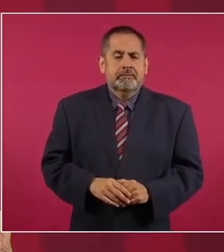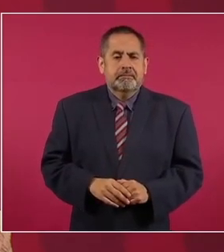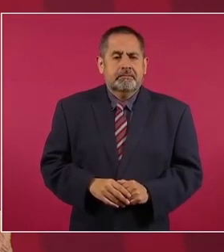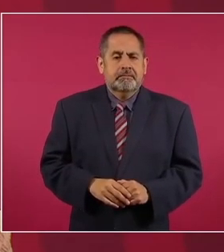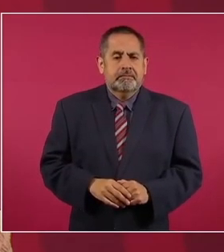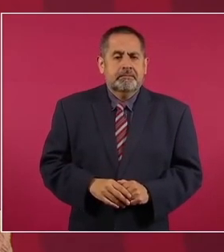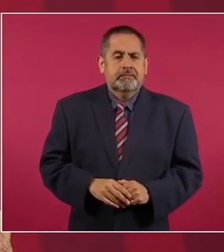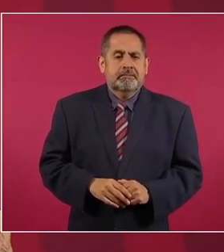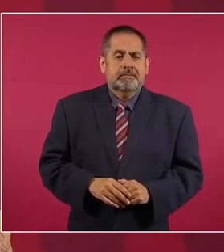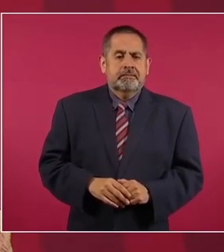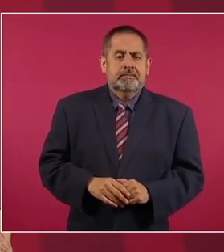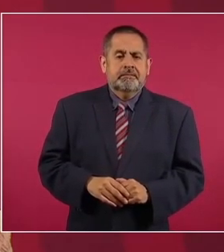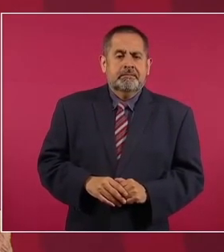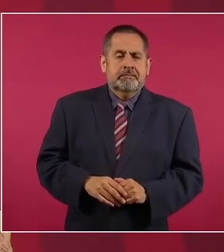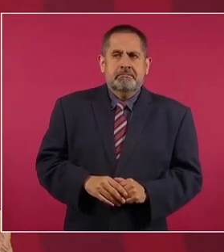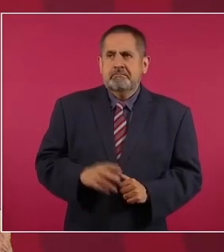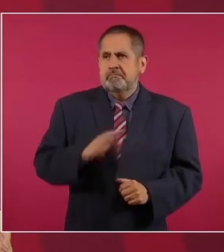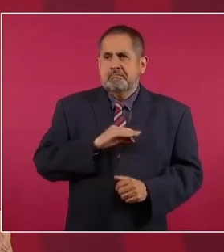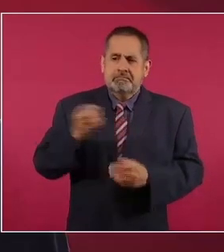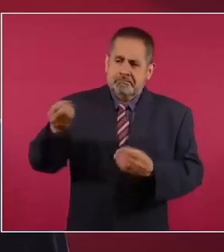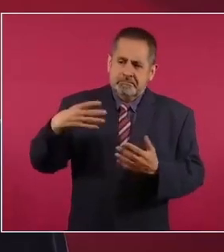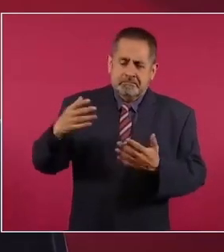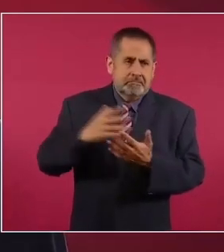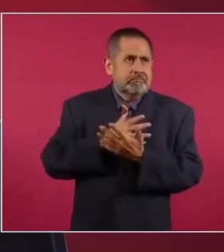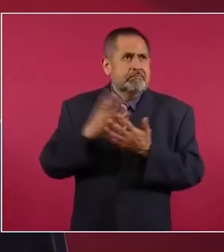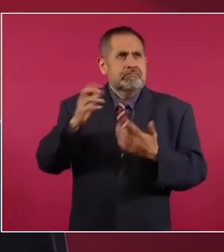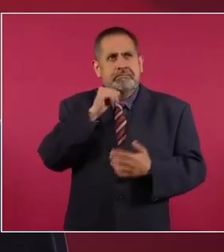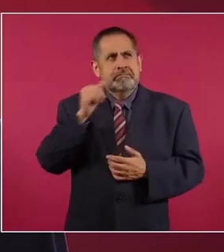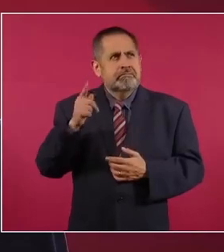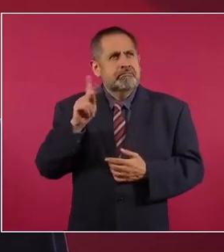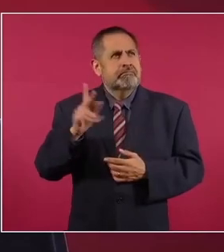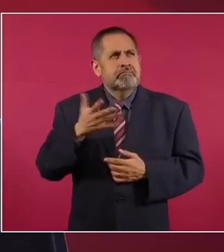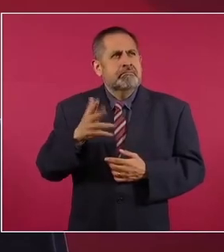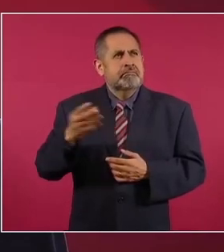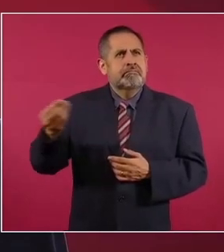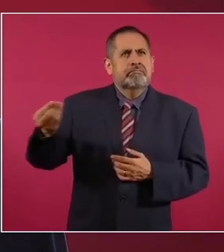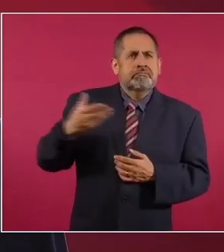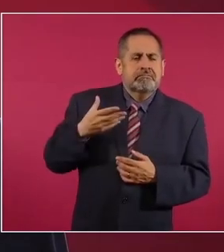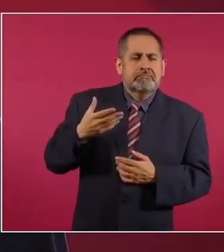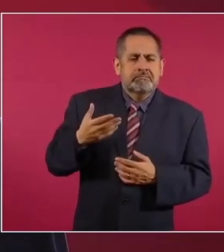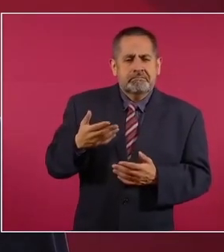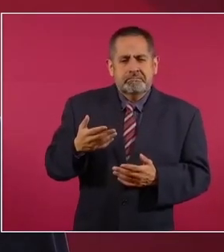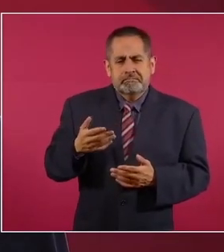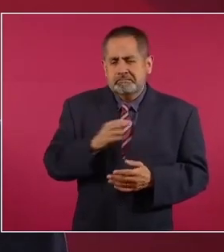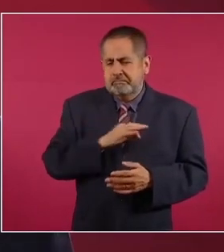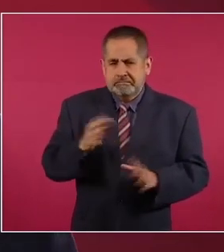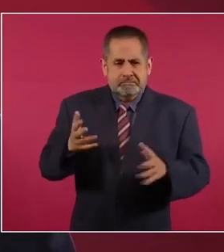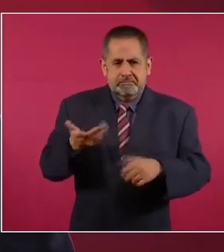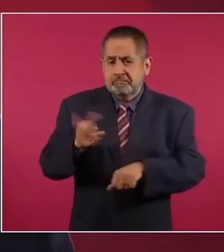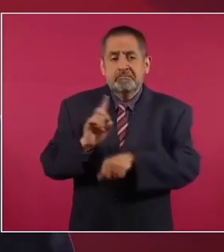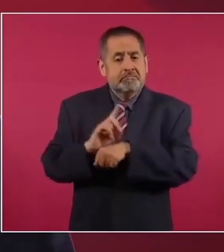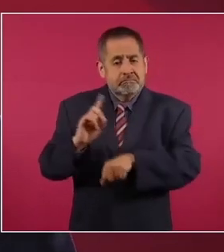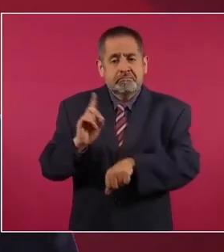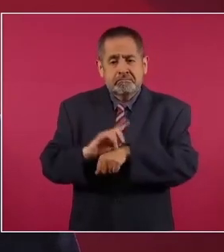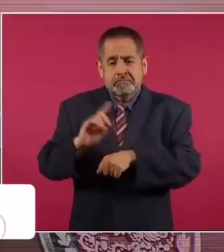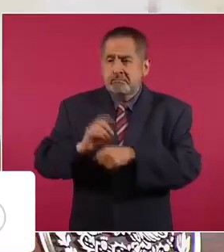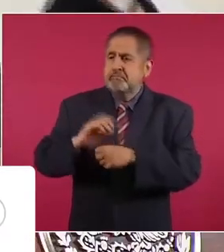exagerar, pues diario,